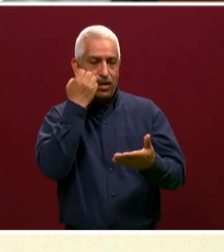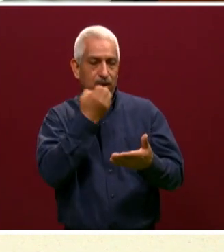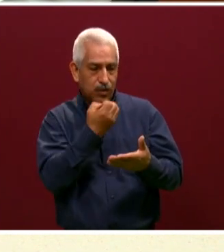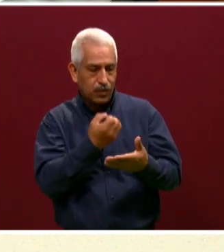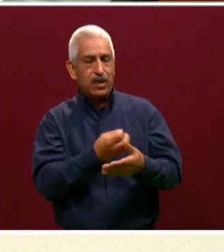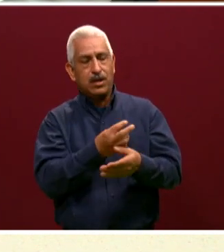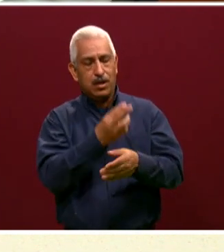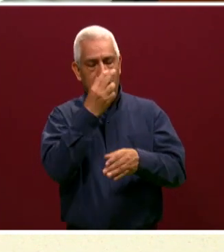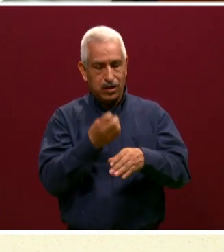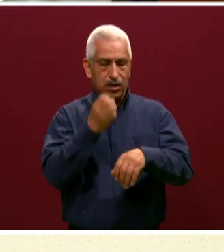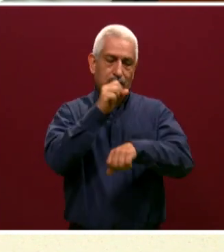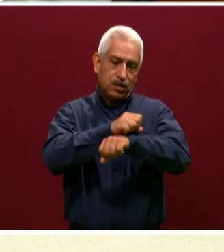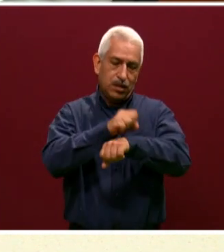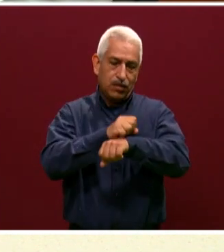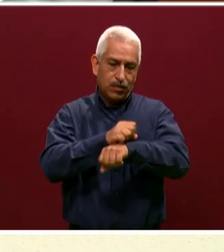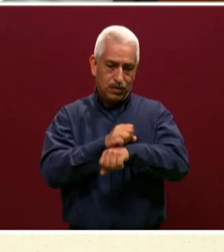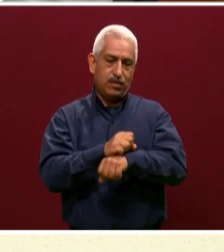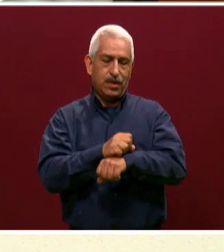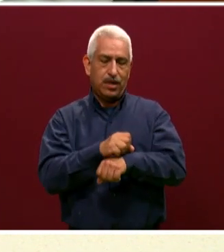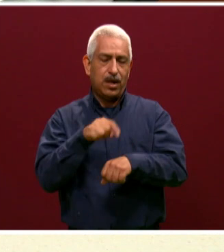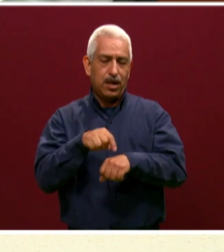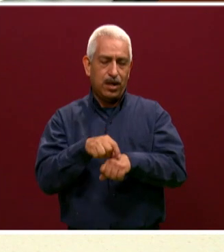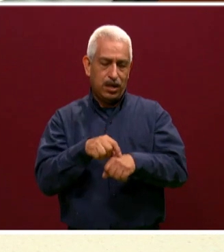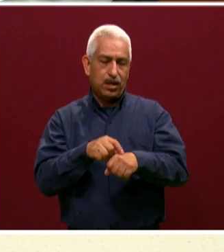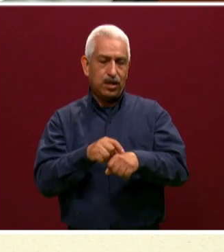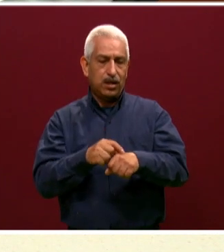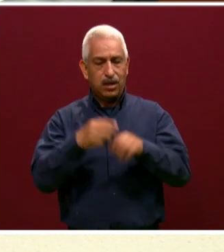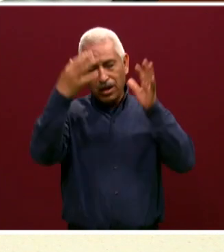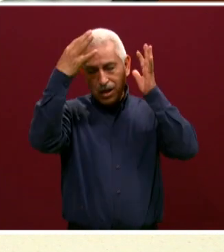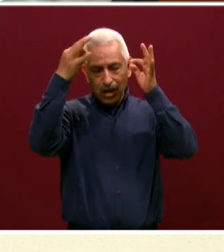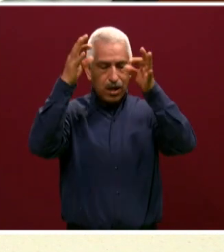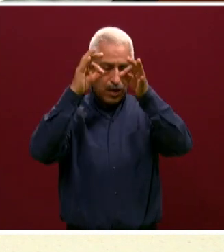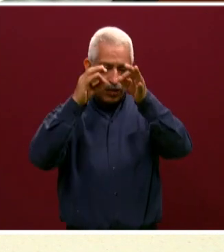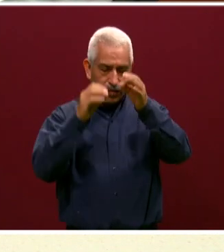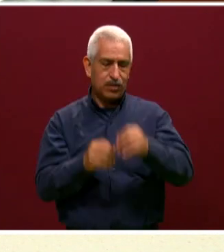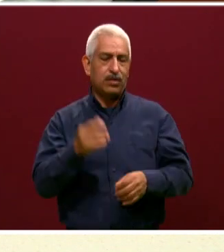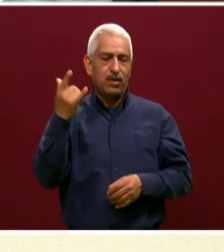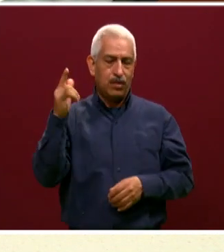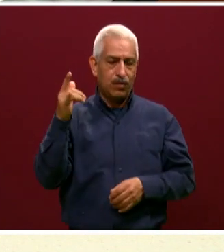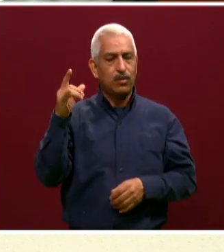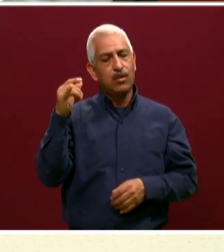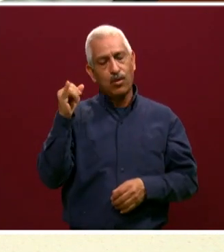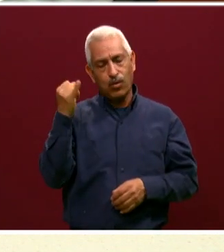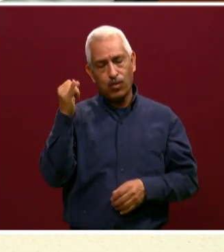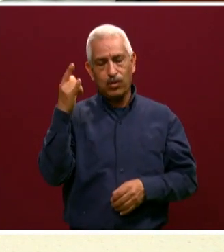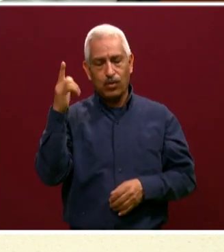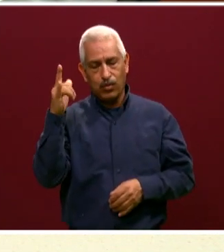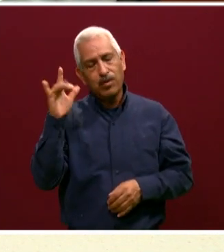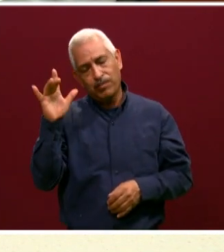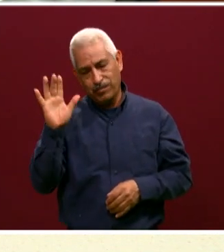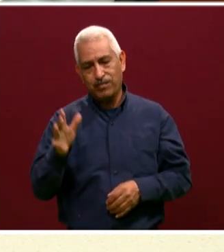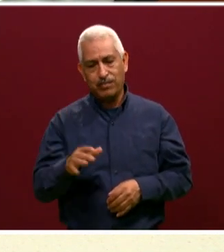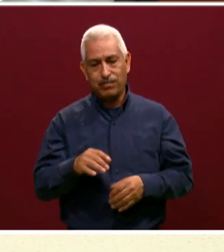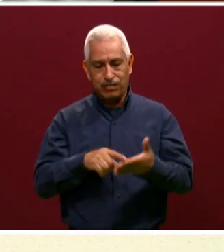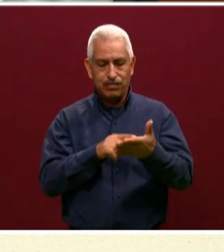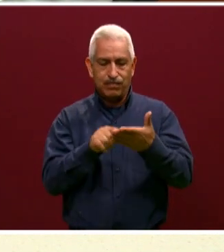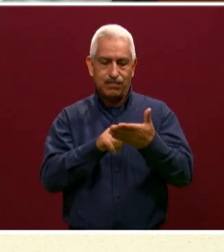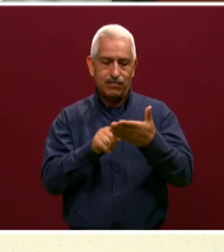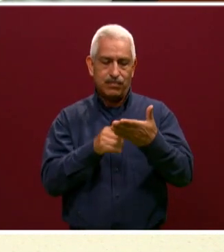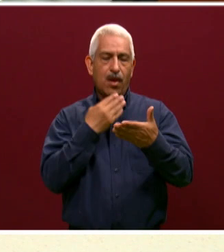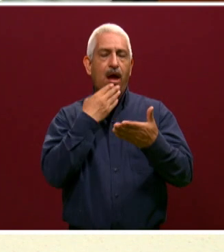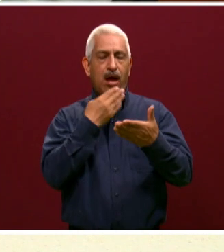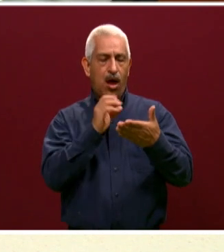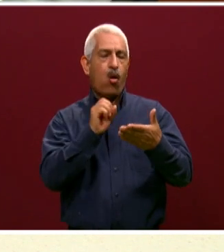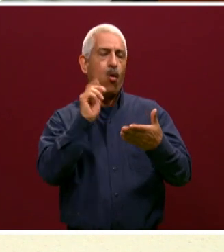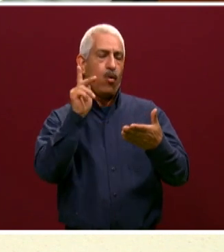del plantel tal y está cursando ya el último semestre, digamos. Sí, no necesitan. El último año, con eso.